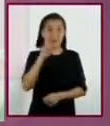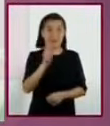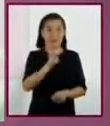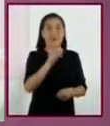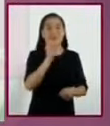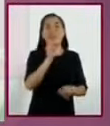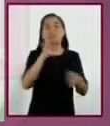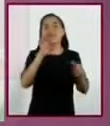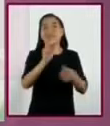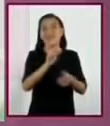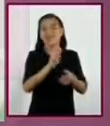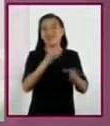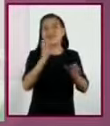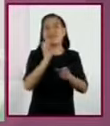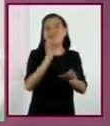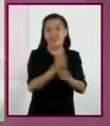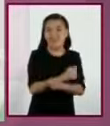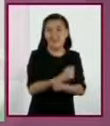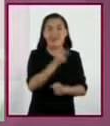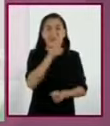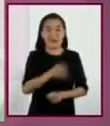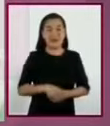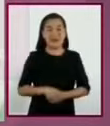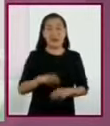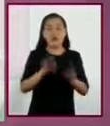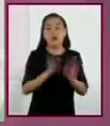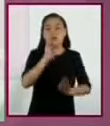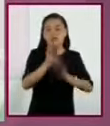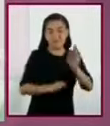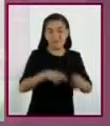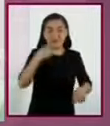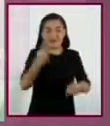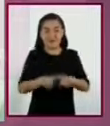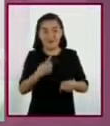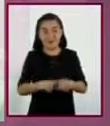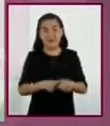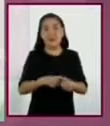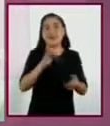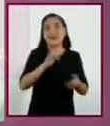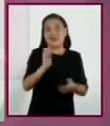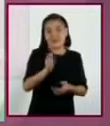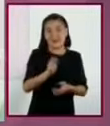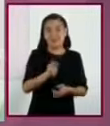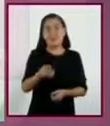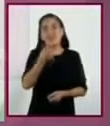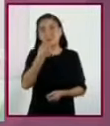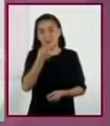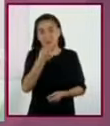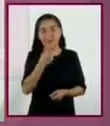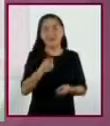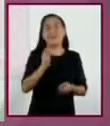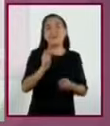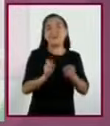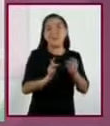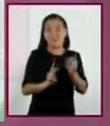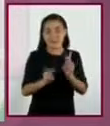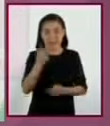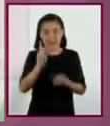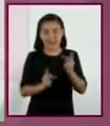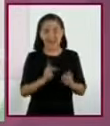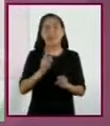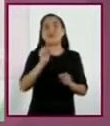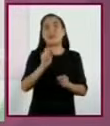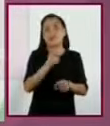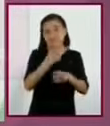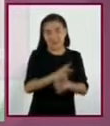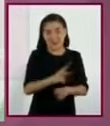definición, tratamiento de las enfermedades mediante plantas o sustancias vegetales. Continuando con las